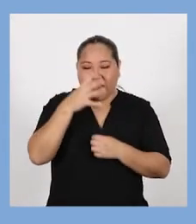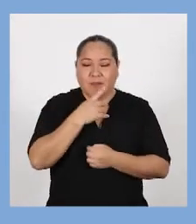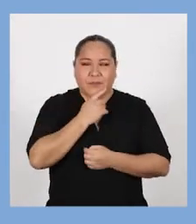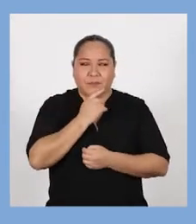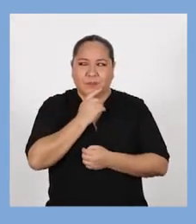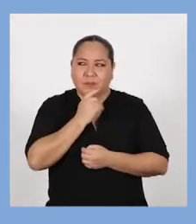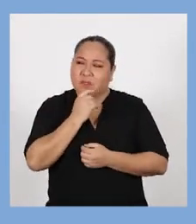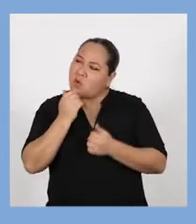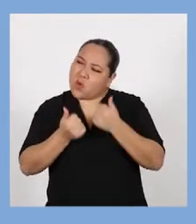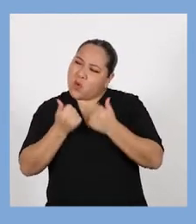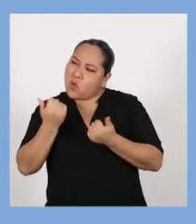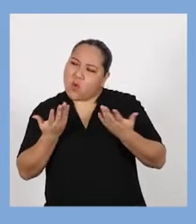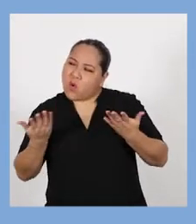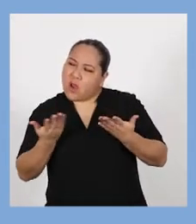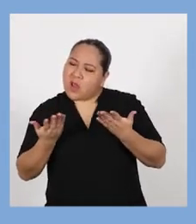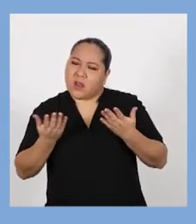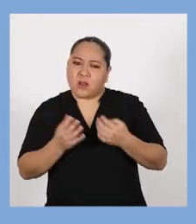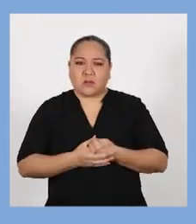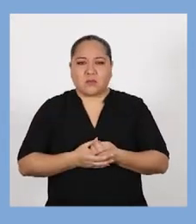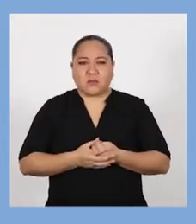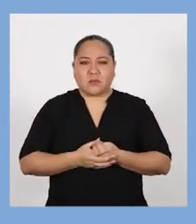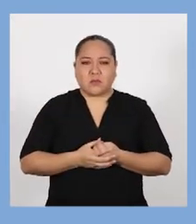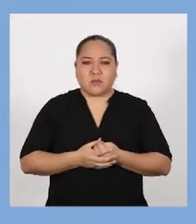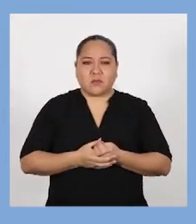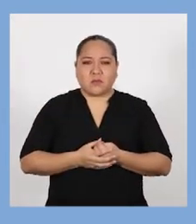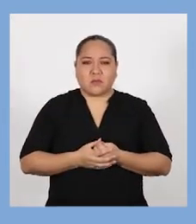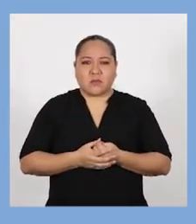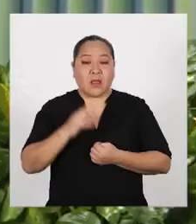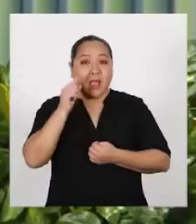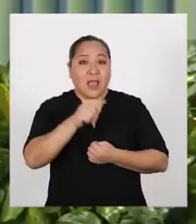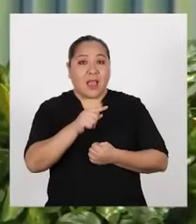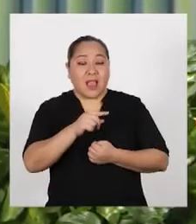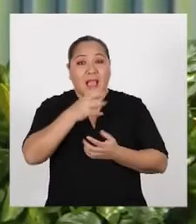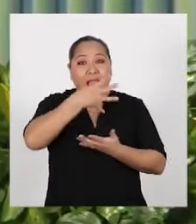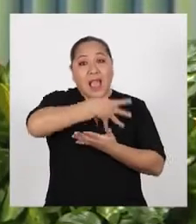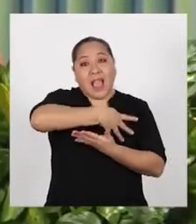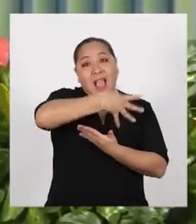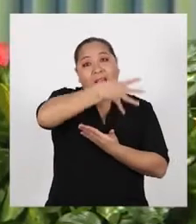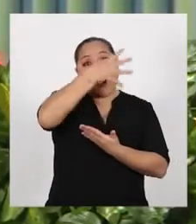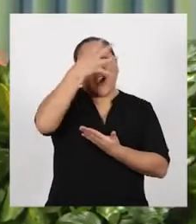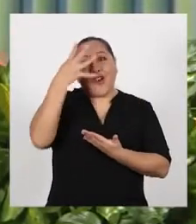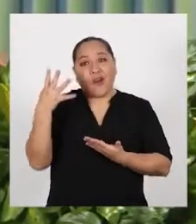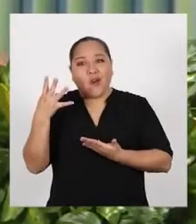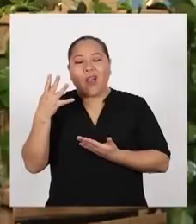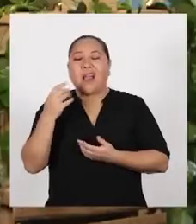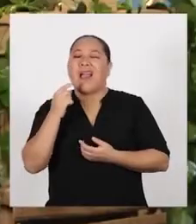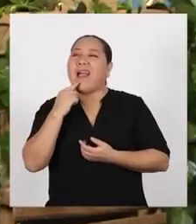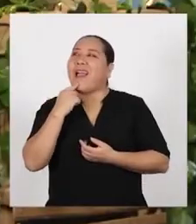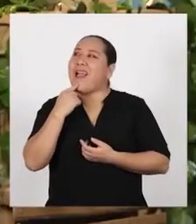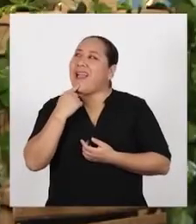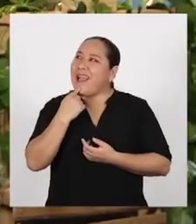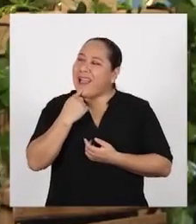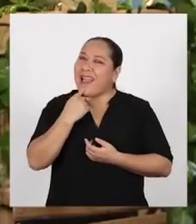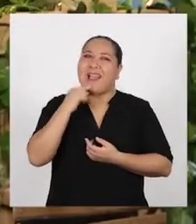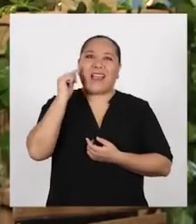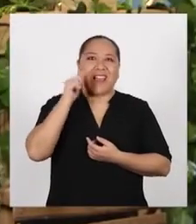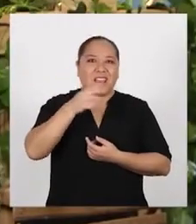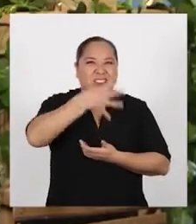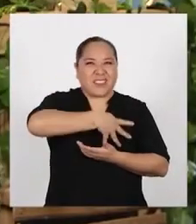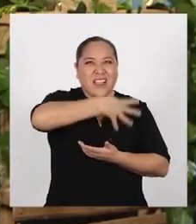¿Cómo cuál es, Chechi? ¡Los arcoiris! ¿Los